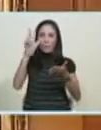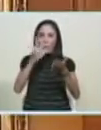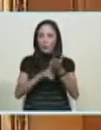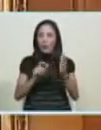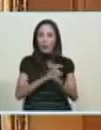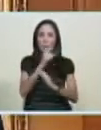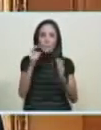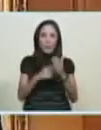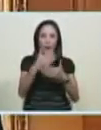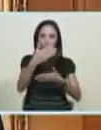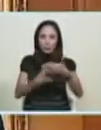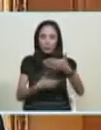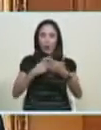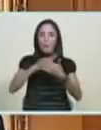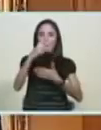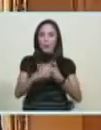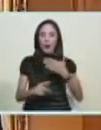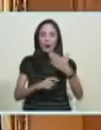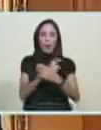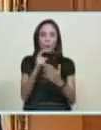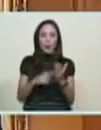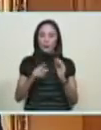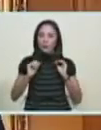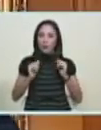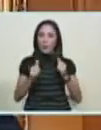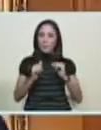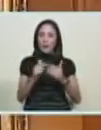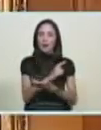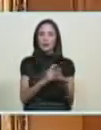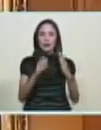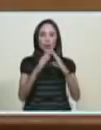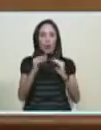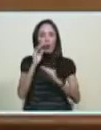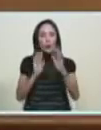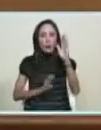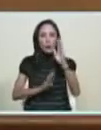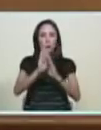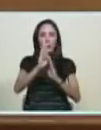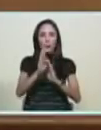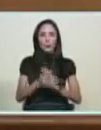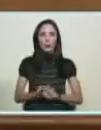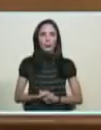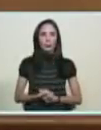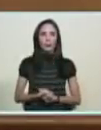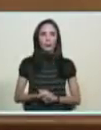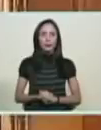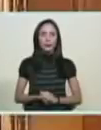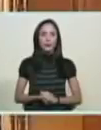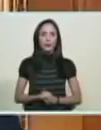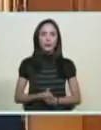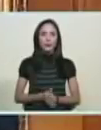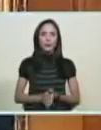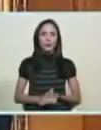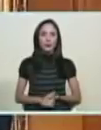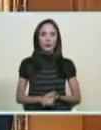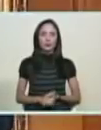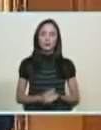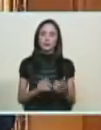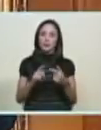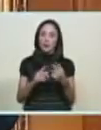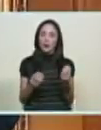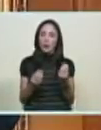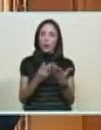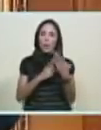completo en todas sus partes arranque con fuerza con mucha fuerza el programa de